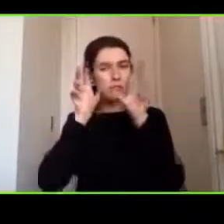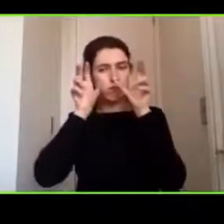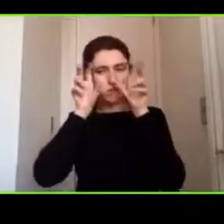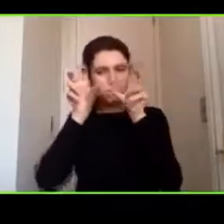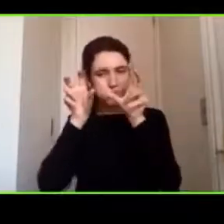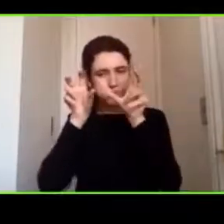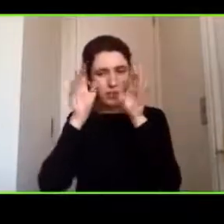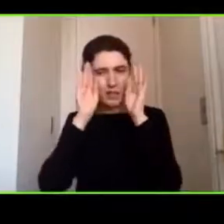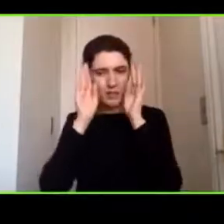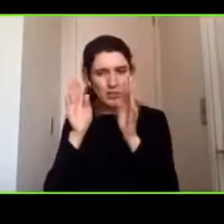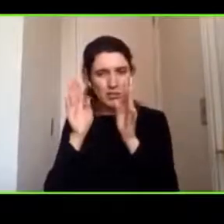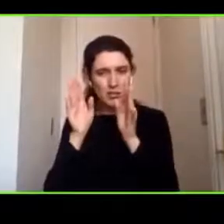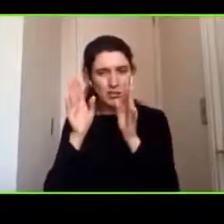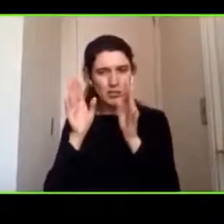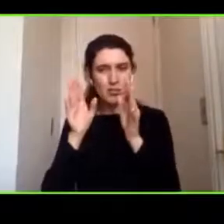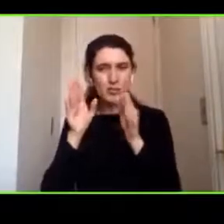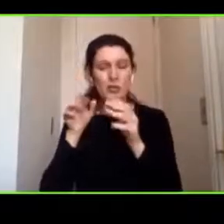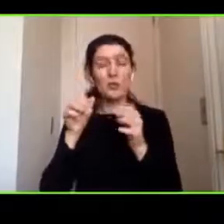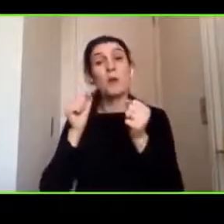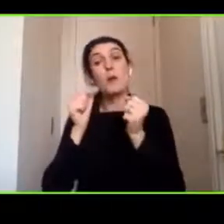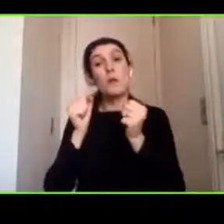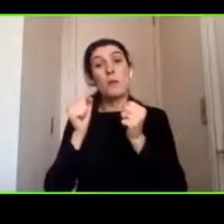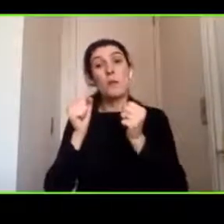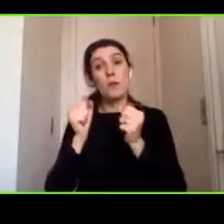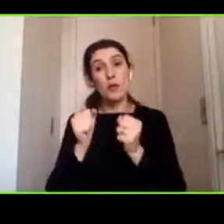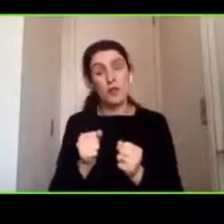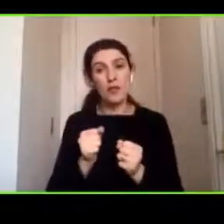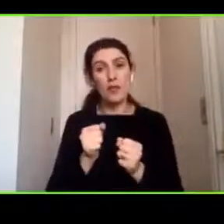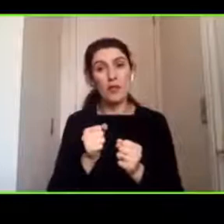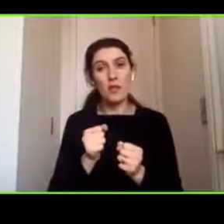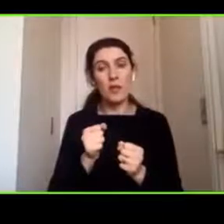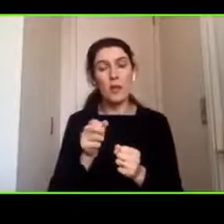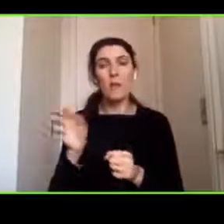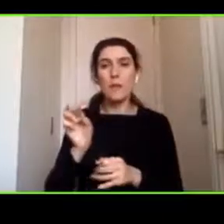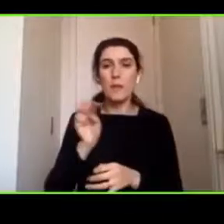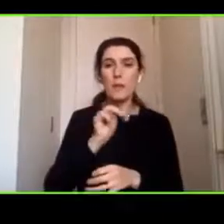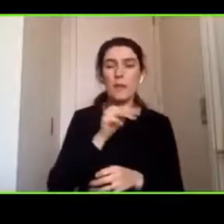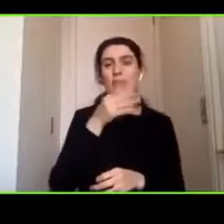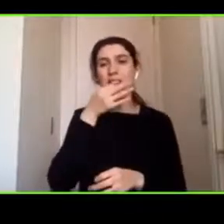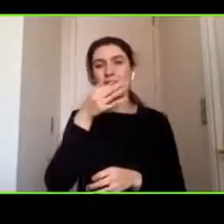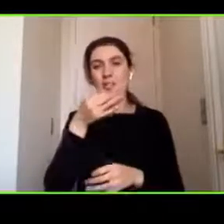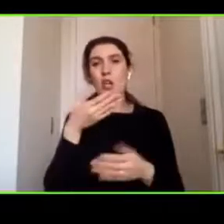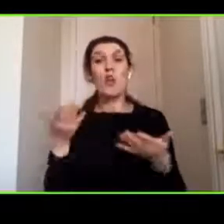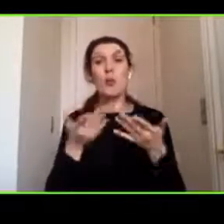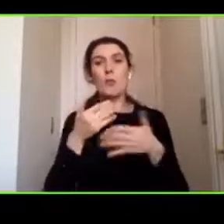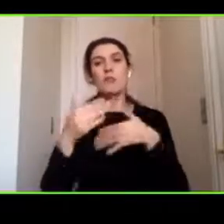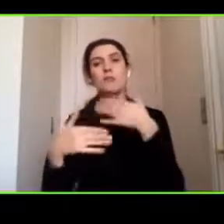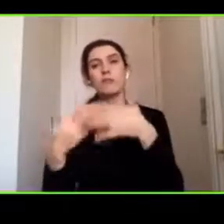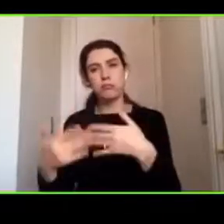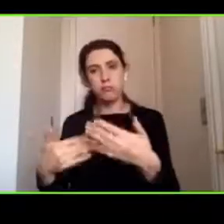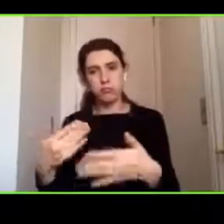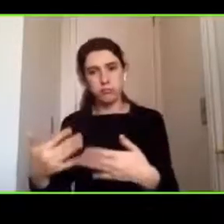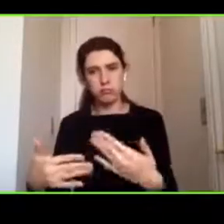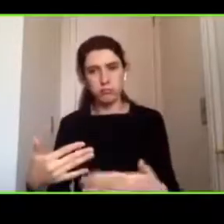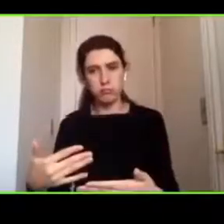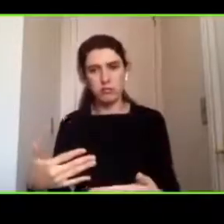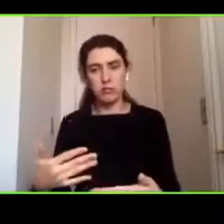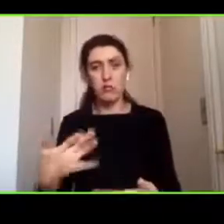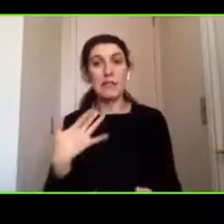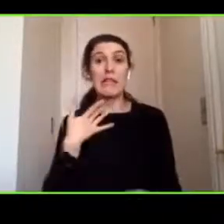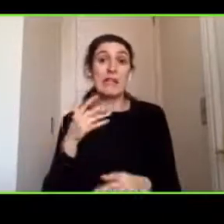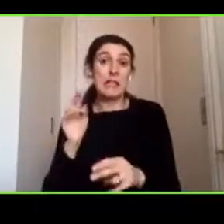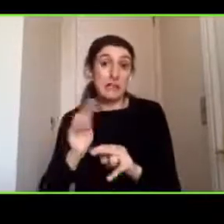poder poder comentarle a los papás cómo va a continuar su hijo y si es que hay que hacer alguna